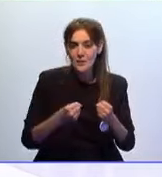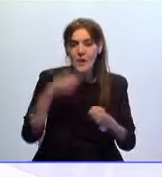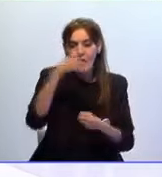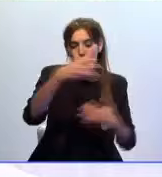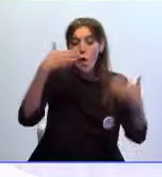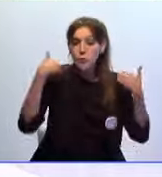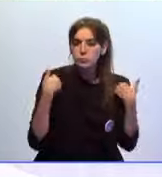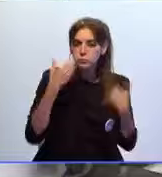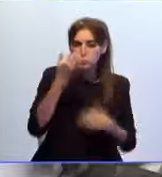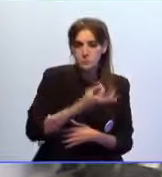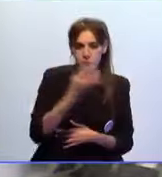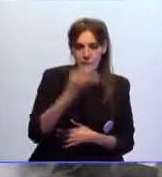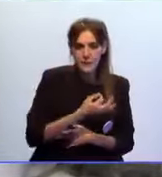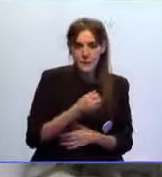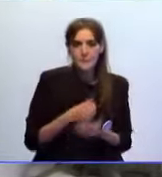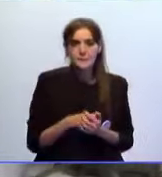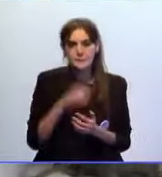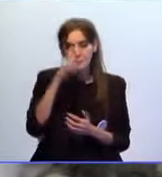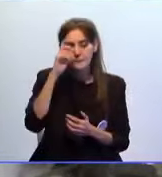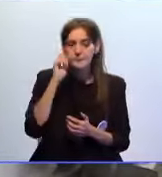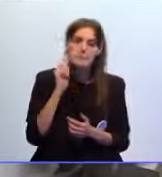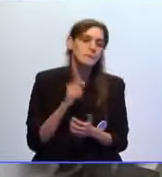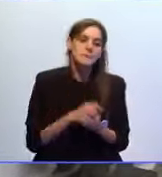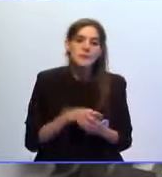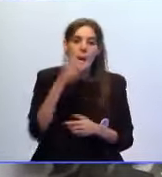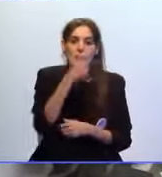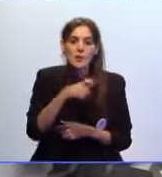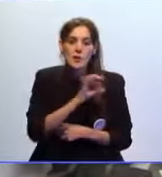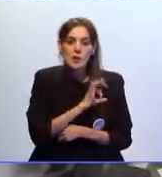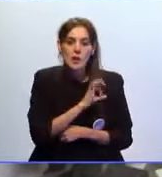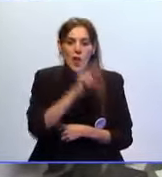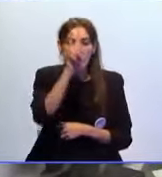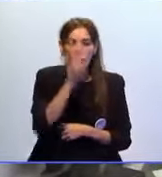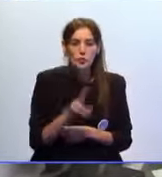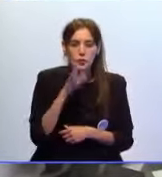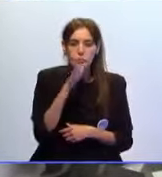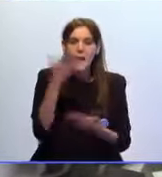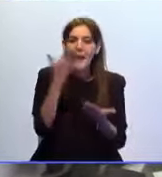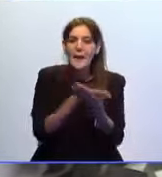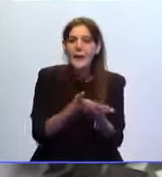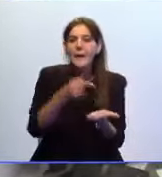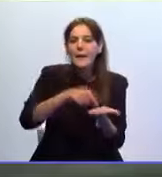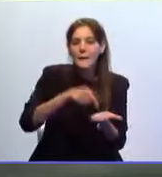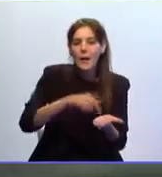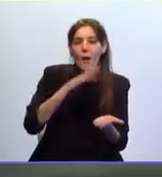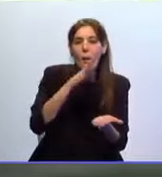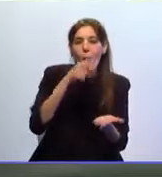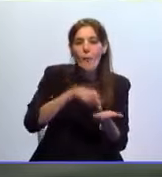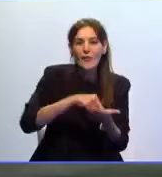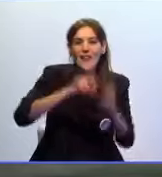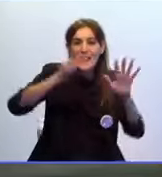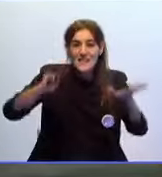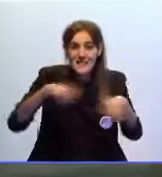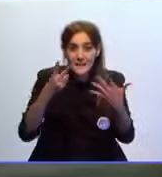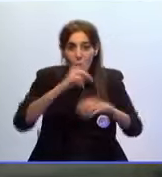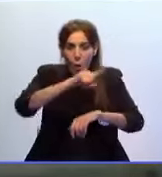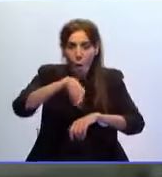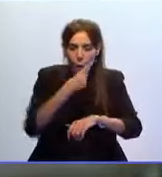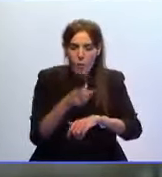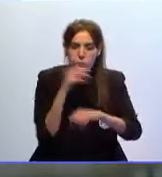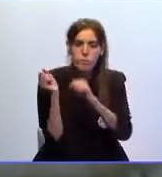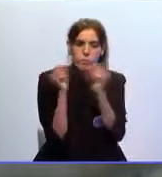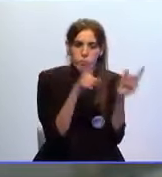su responsabilidad. Los dos senadores ceutíes interpelan sobre por qué se tardó siete horas en disponer de un